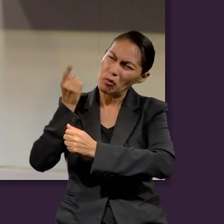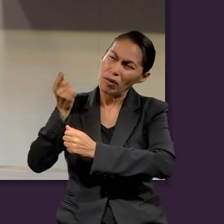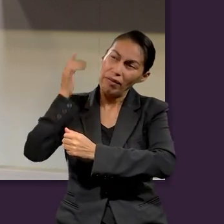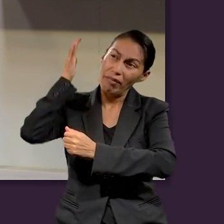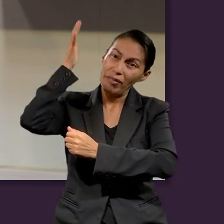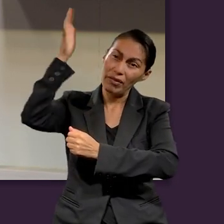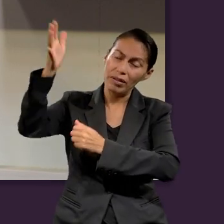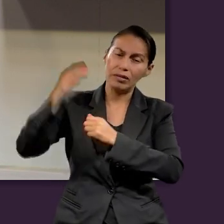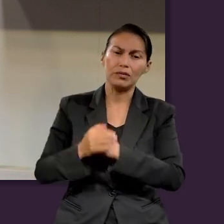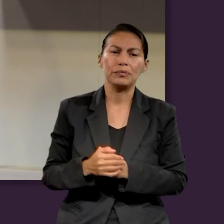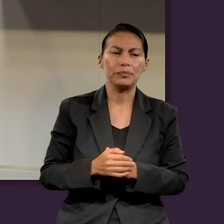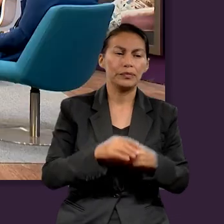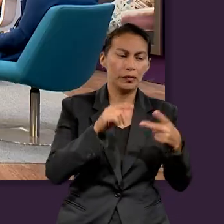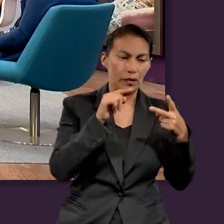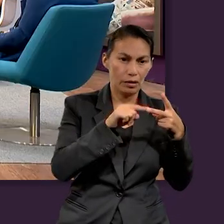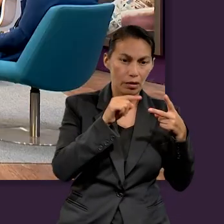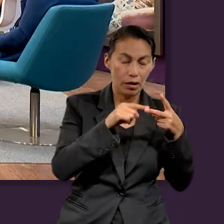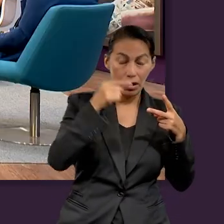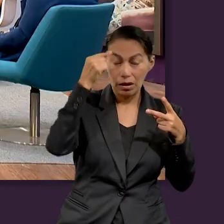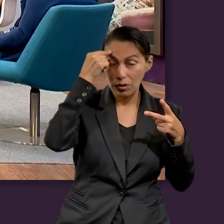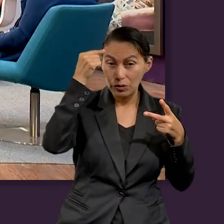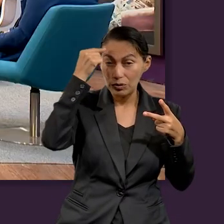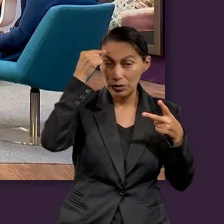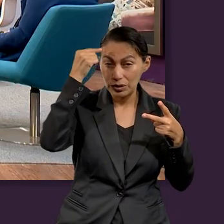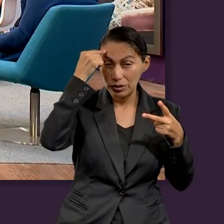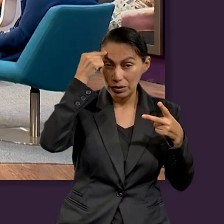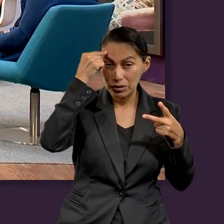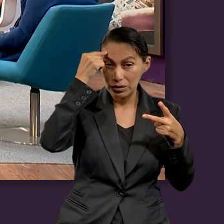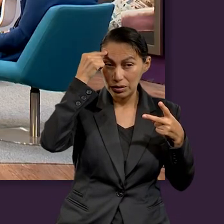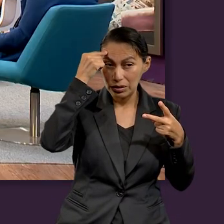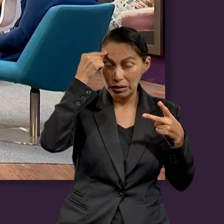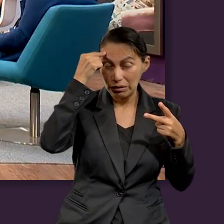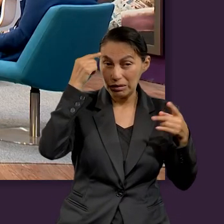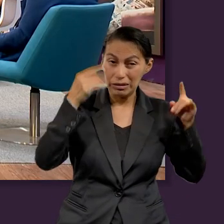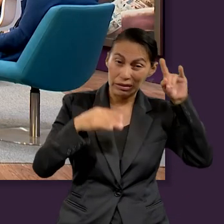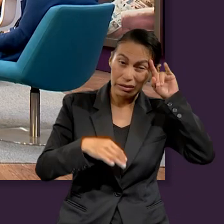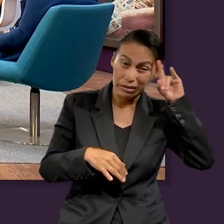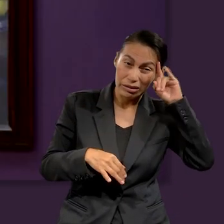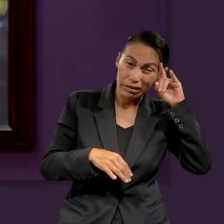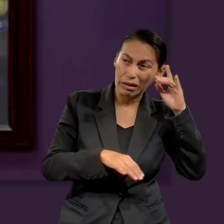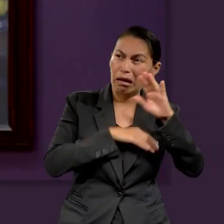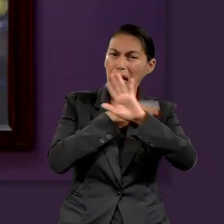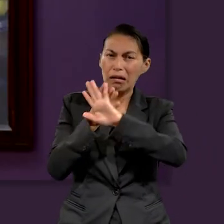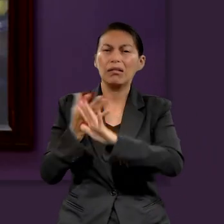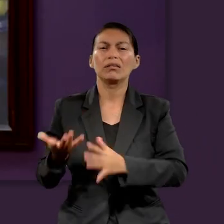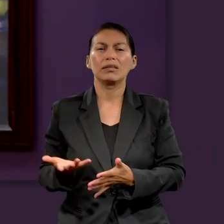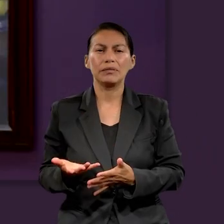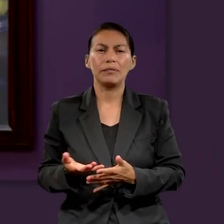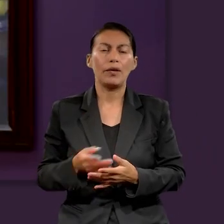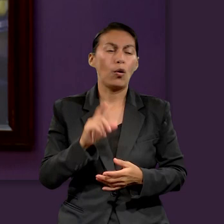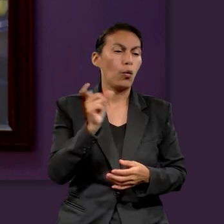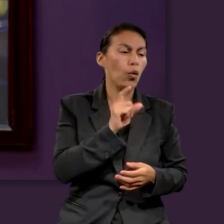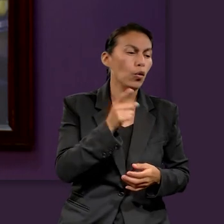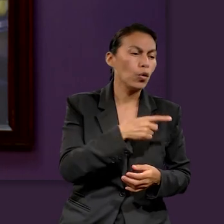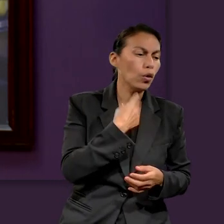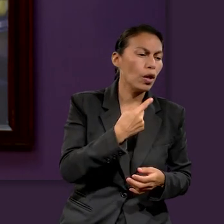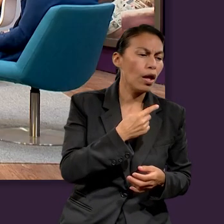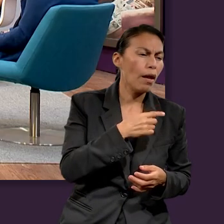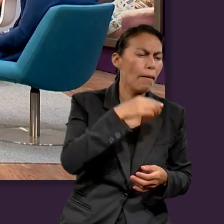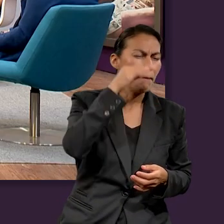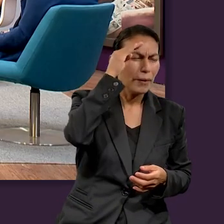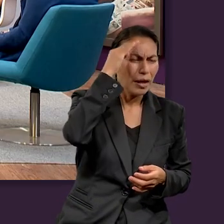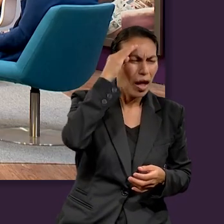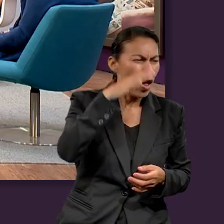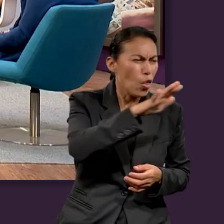eternidad. Y también el atentado a nuestra conciencia. Así es. Porque la inmortalidad atenta